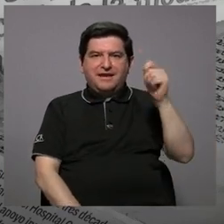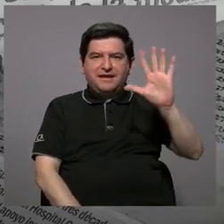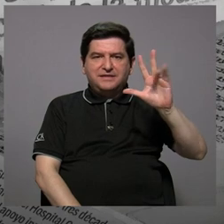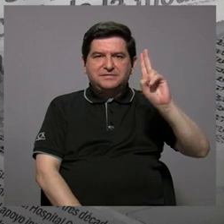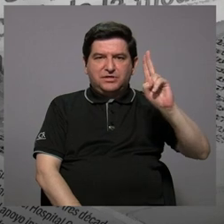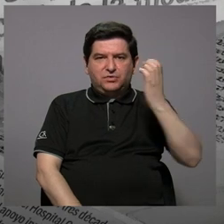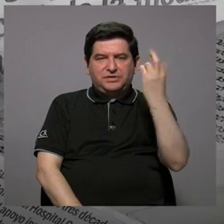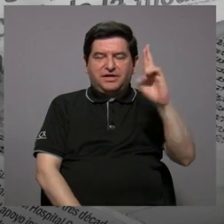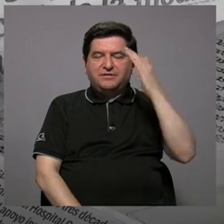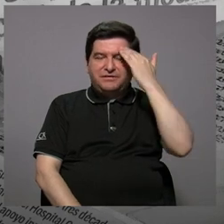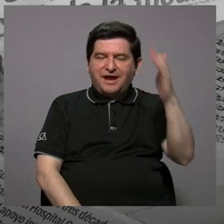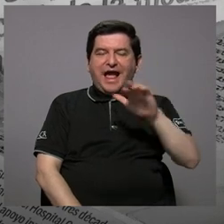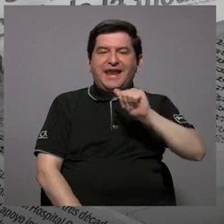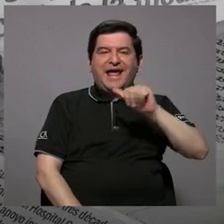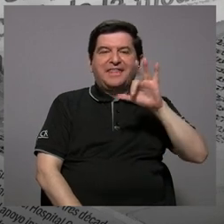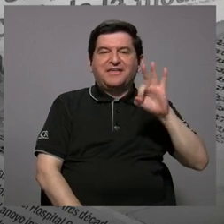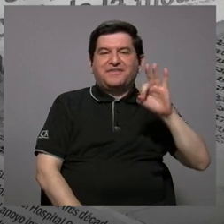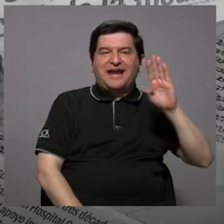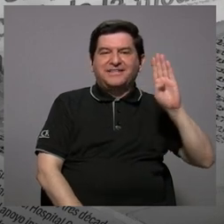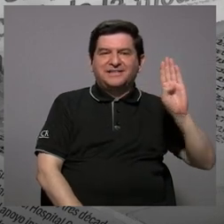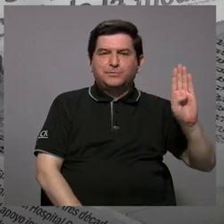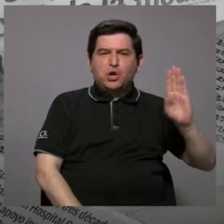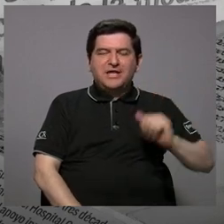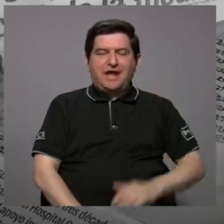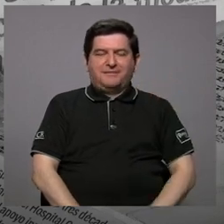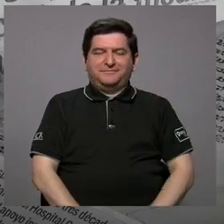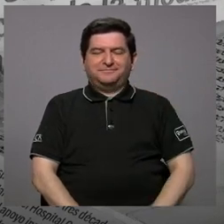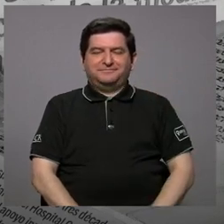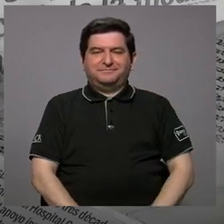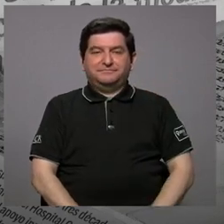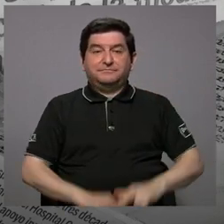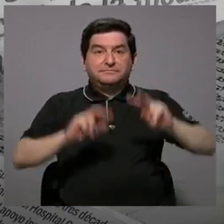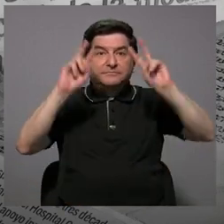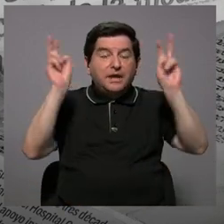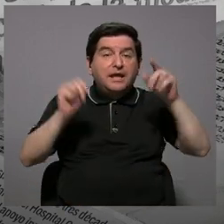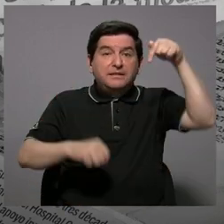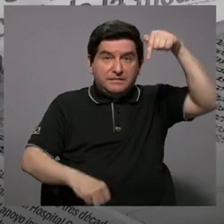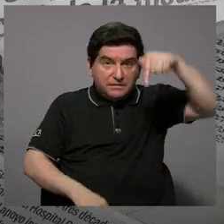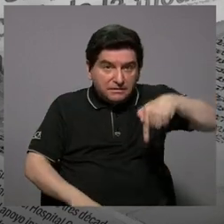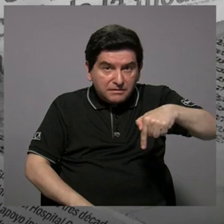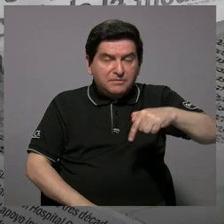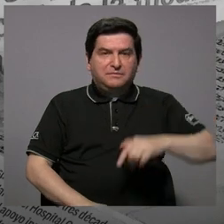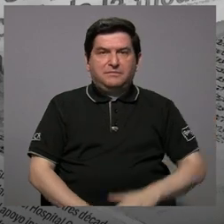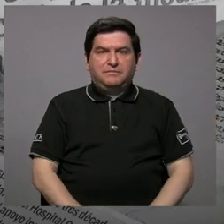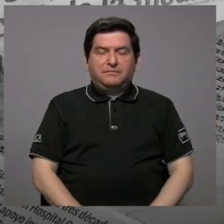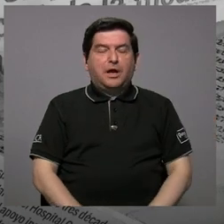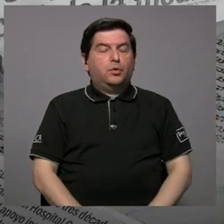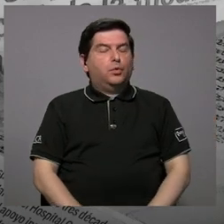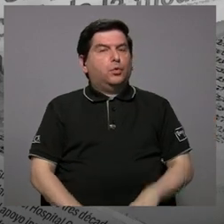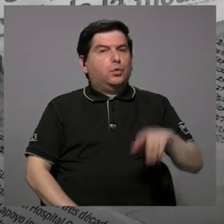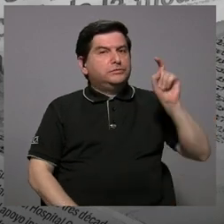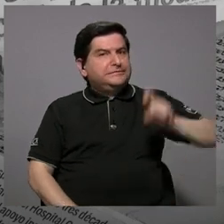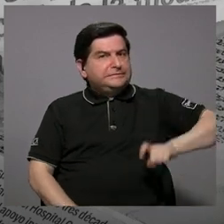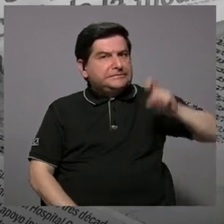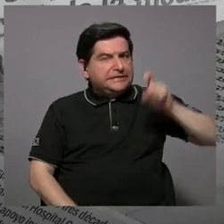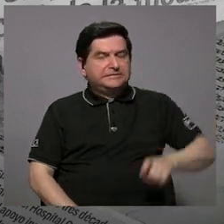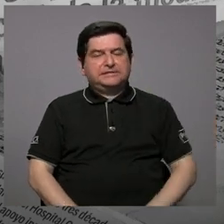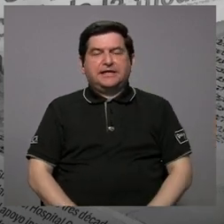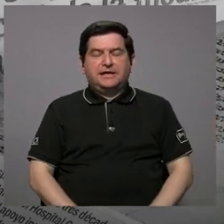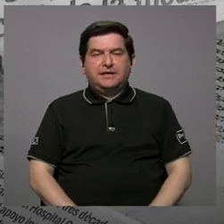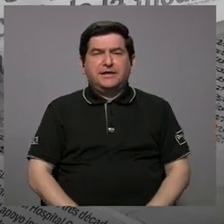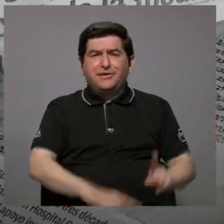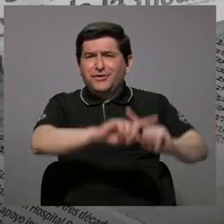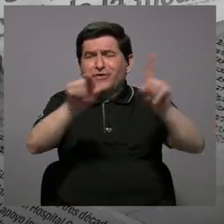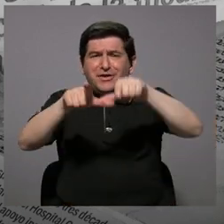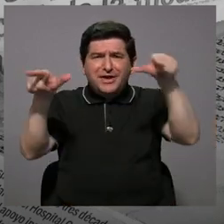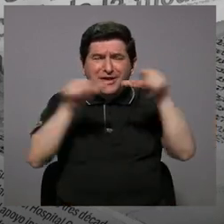UCR. Les saluda Alejandra Fernández Bonilla y el tema este esencial, esencial porque se está viviendo